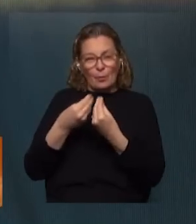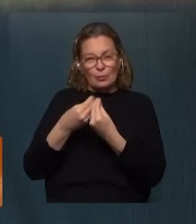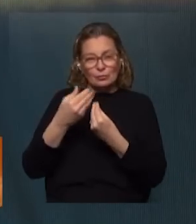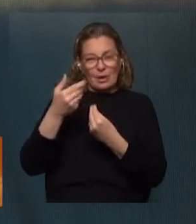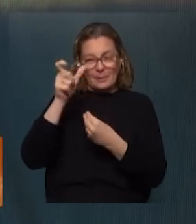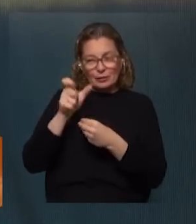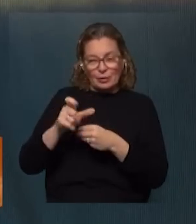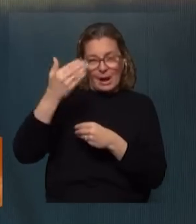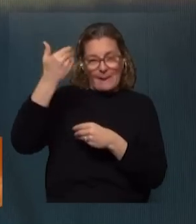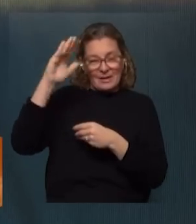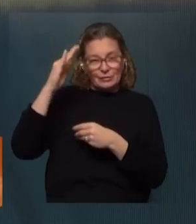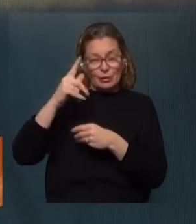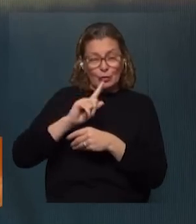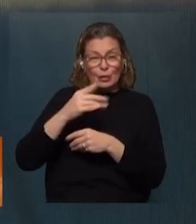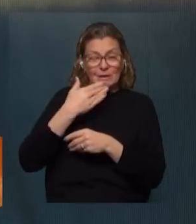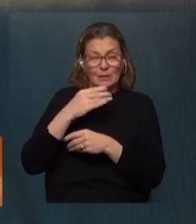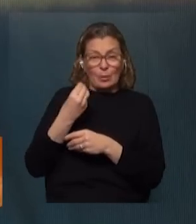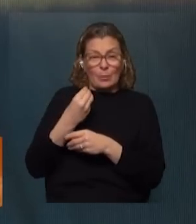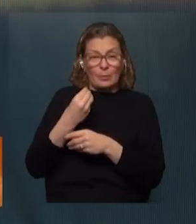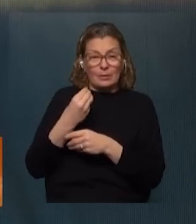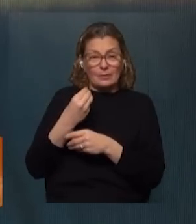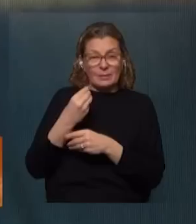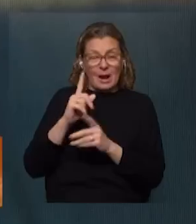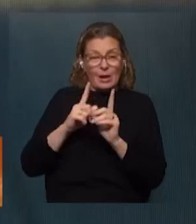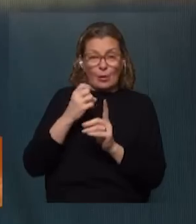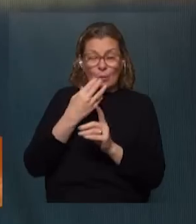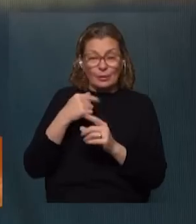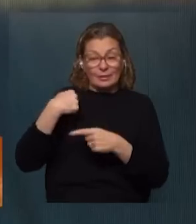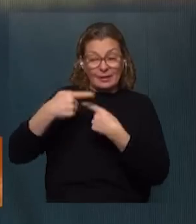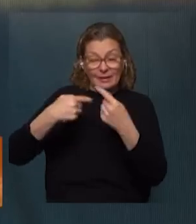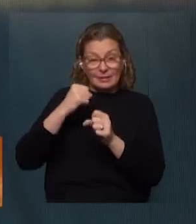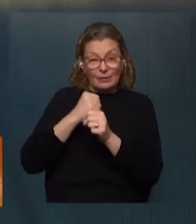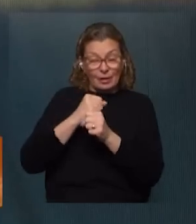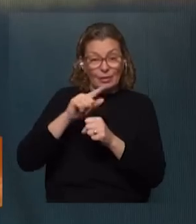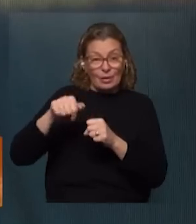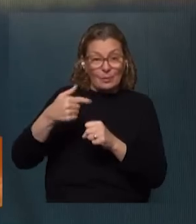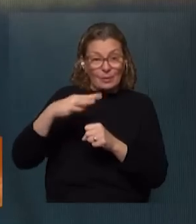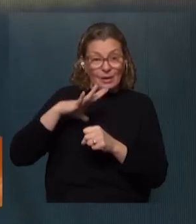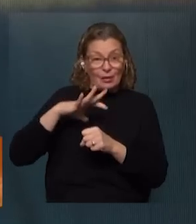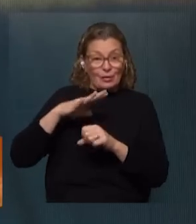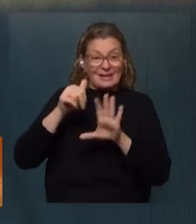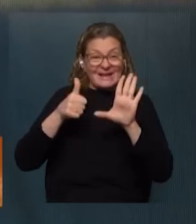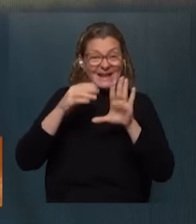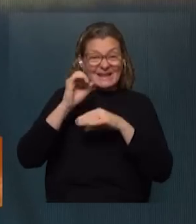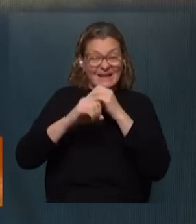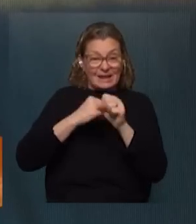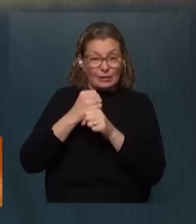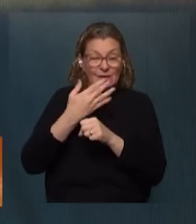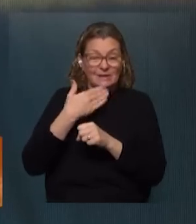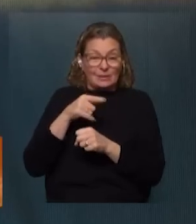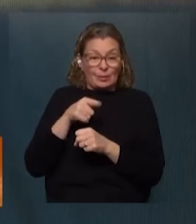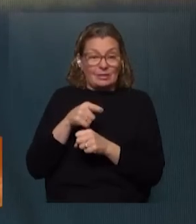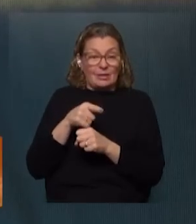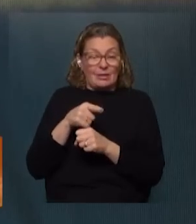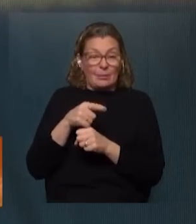mayor no entendemos cómo puede ser un beneficio seguir trabajando después de los 60 años por tanto entendimos que